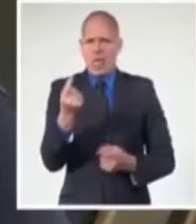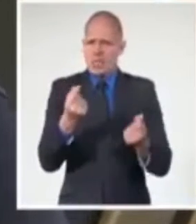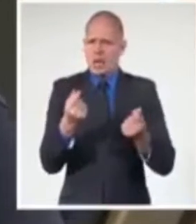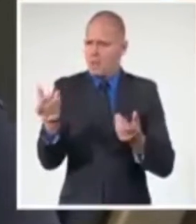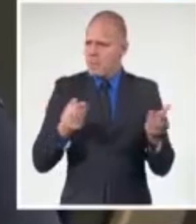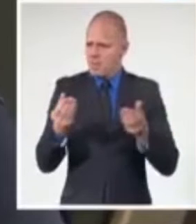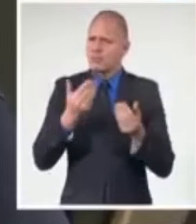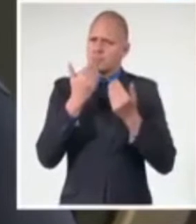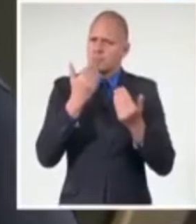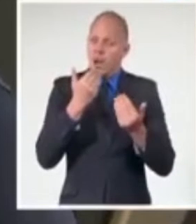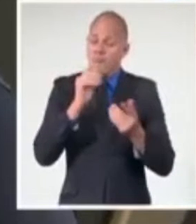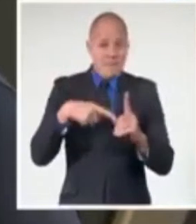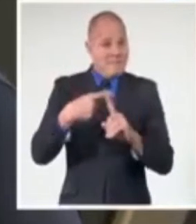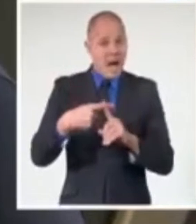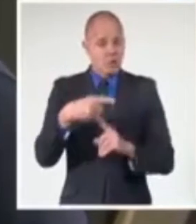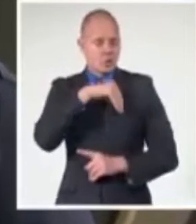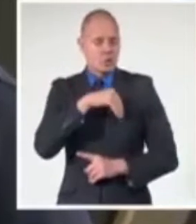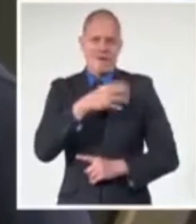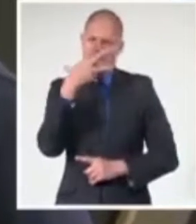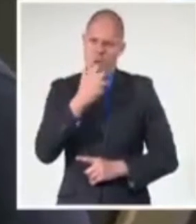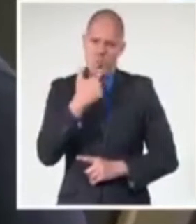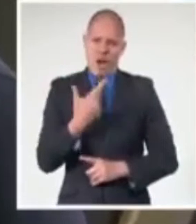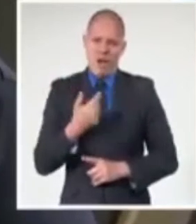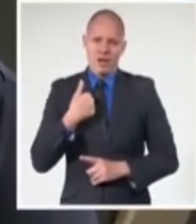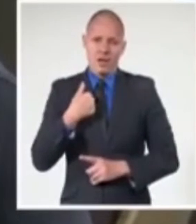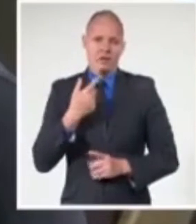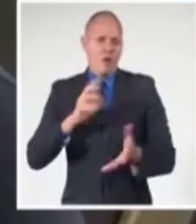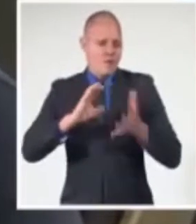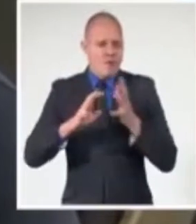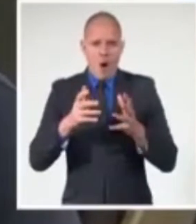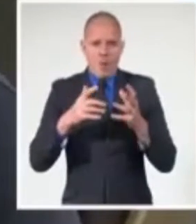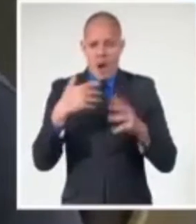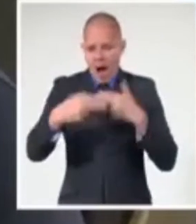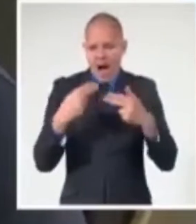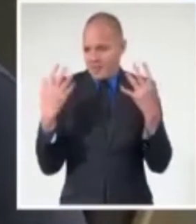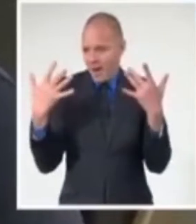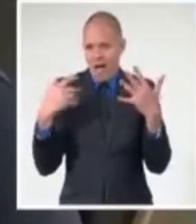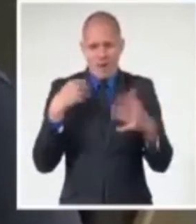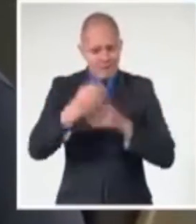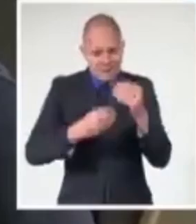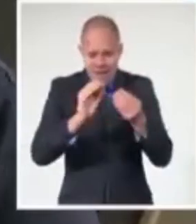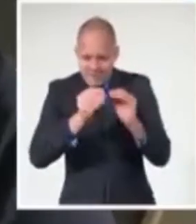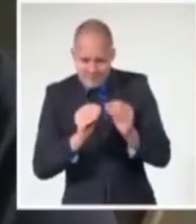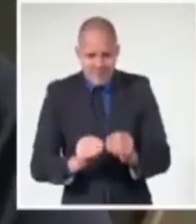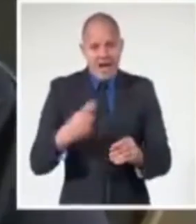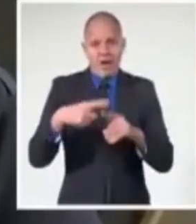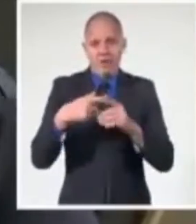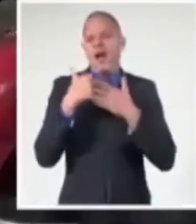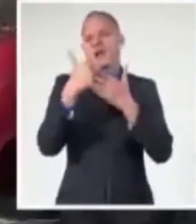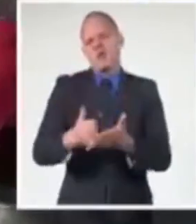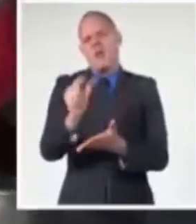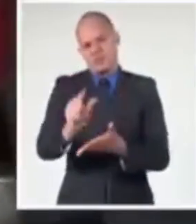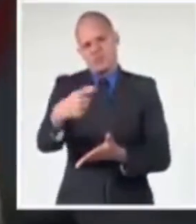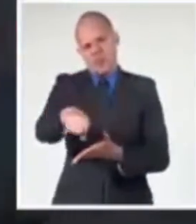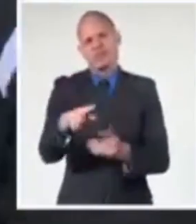todo es la principal satisfacción. Lograr crear, lograr fabricar con las manos, lograr que los sueños se conviertan